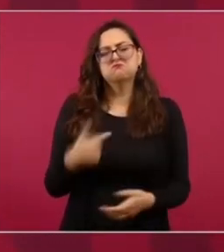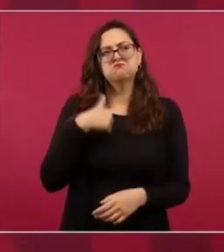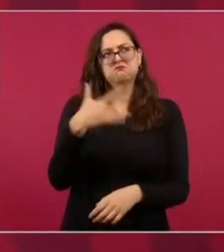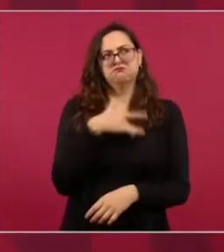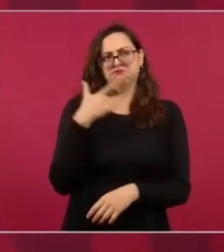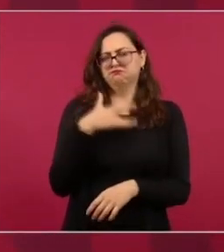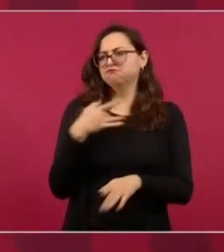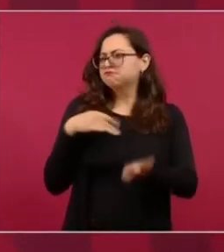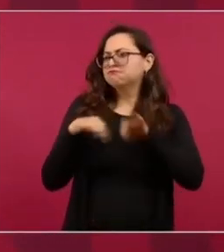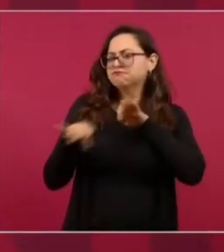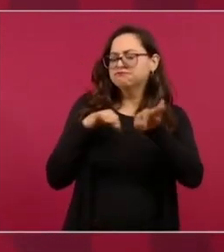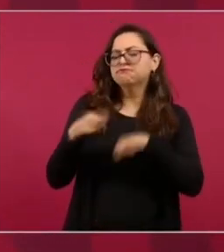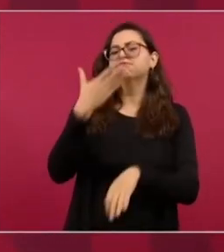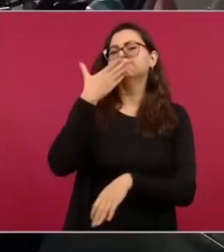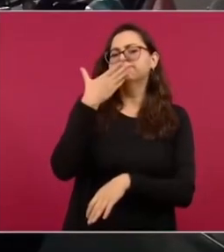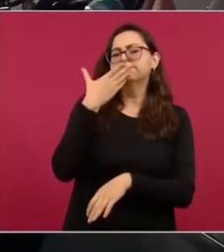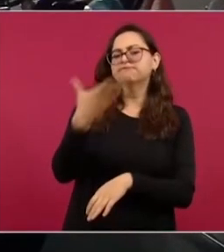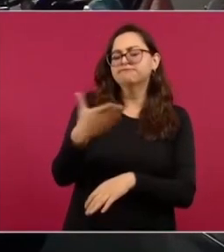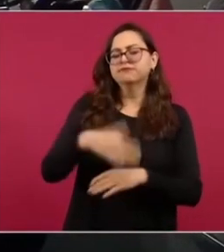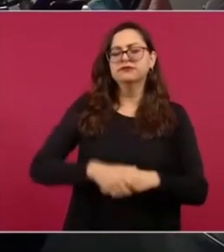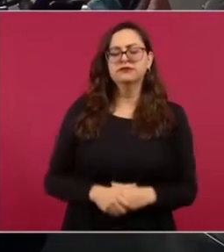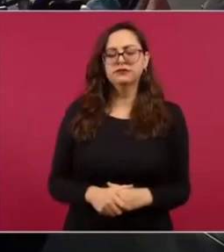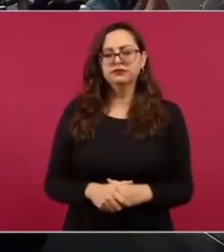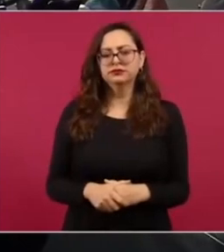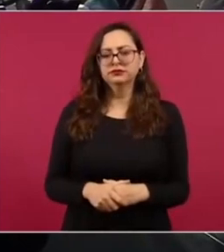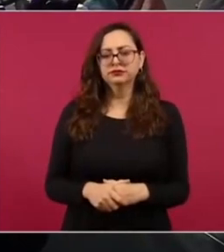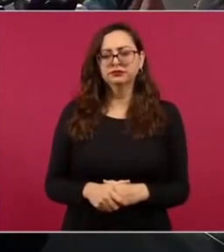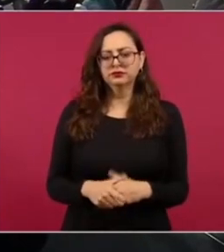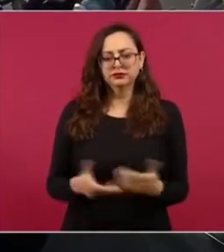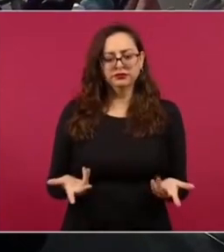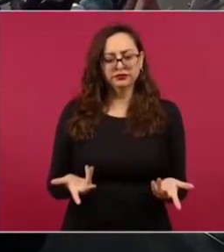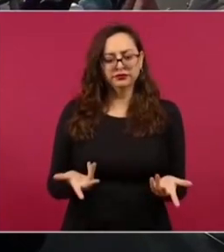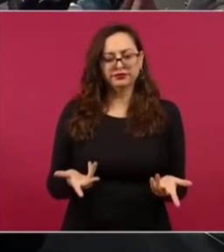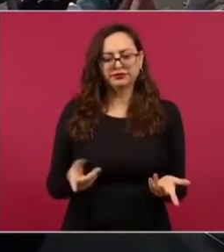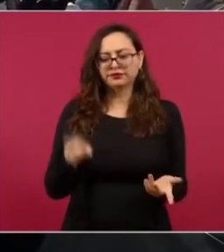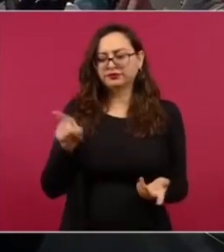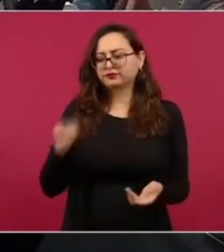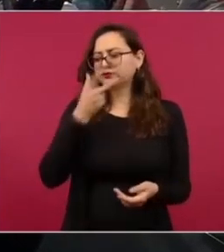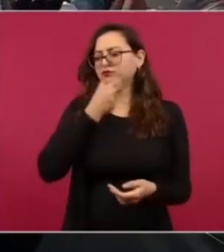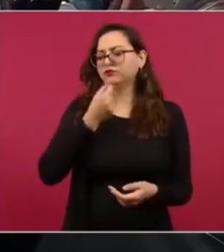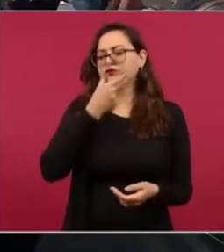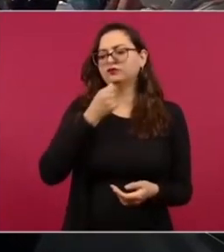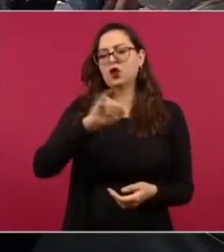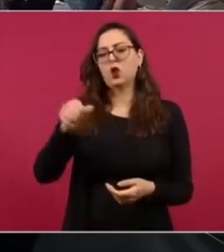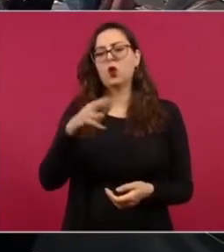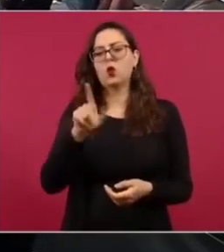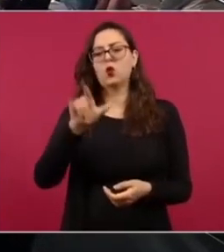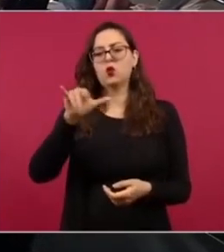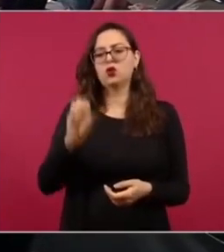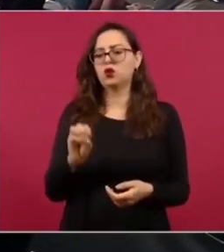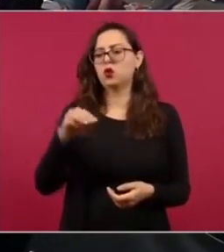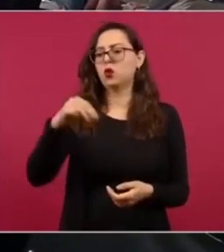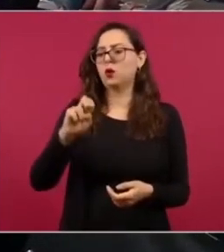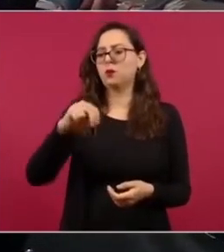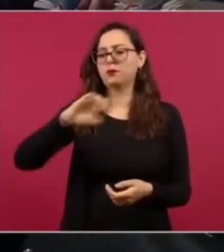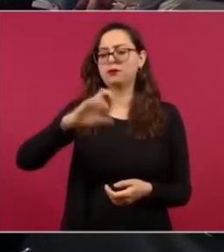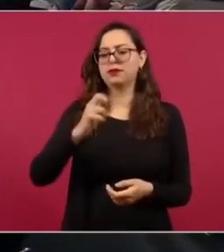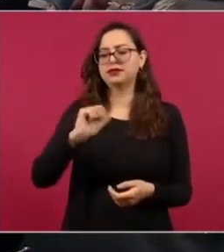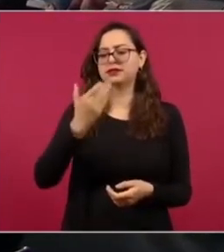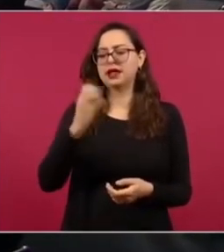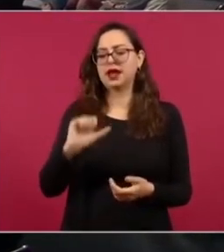julio menchaca acaba de enviar una iniciativa para